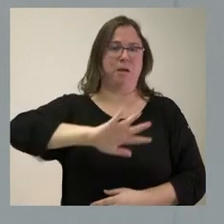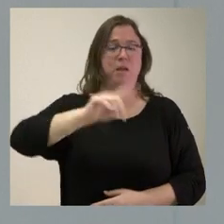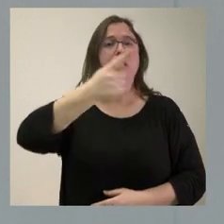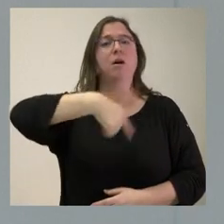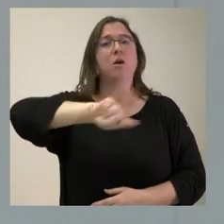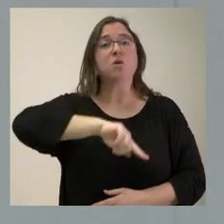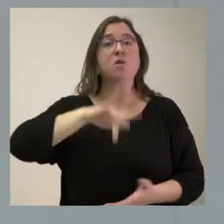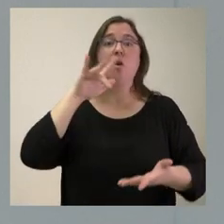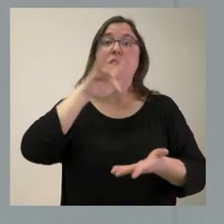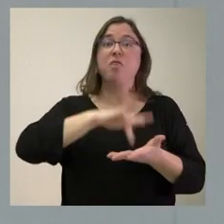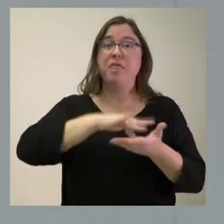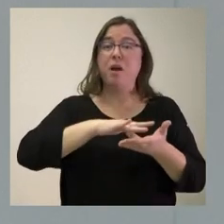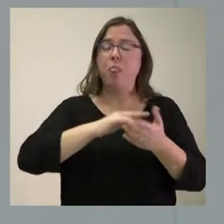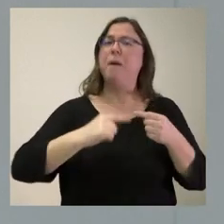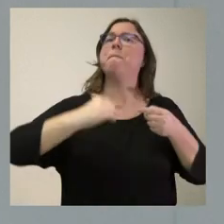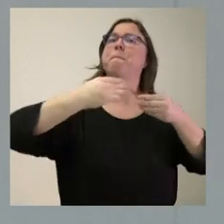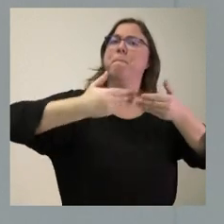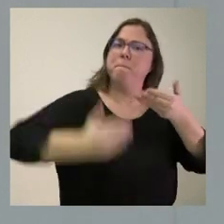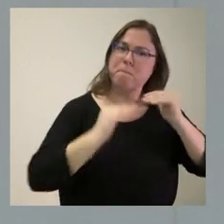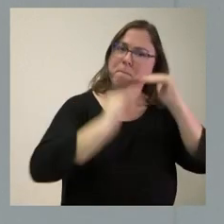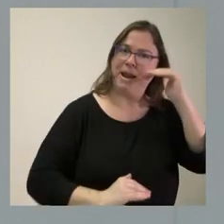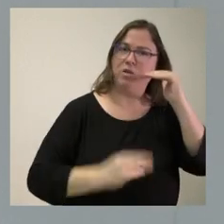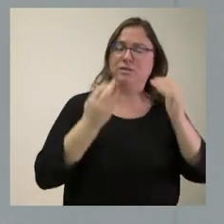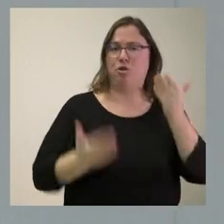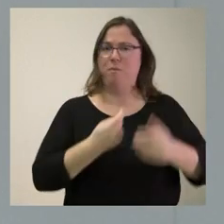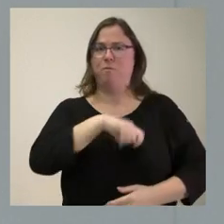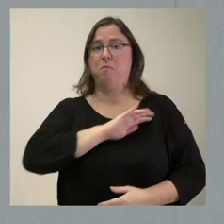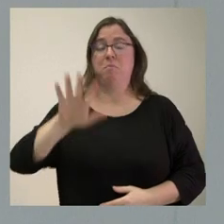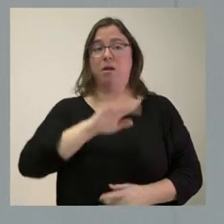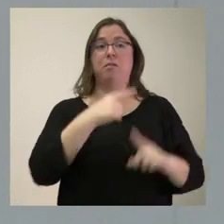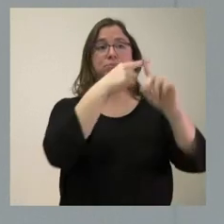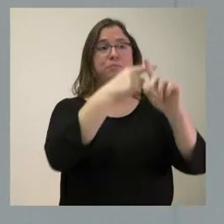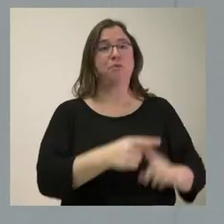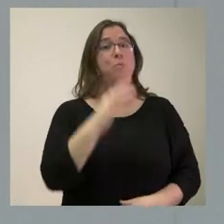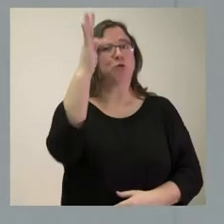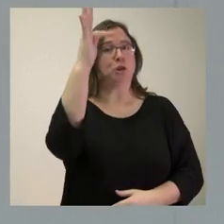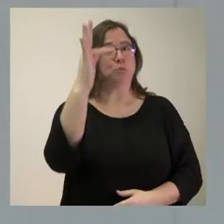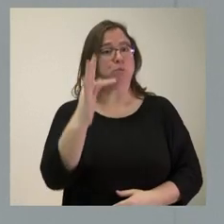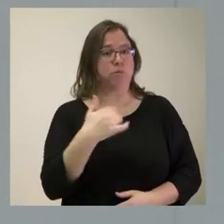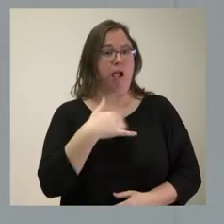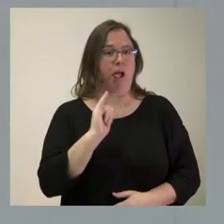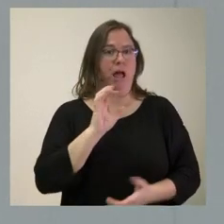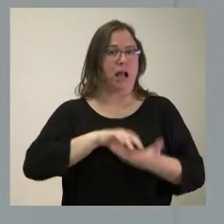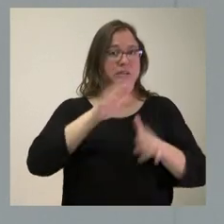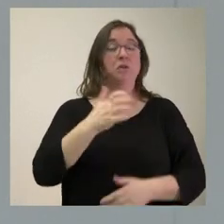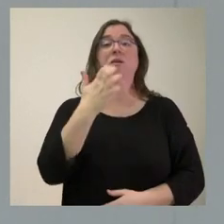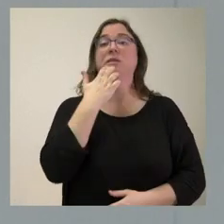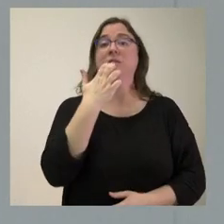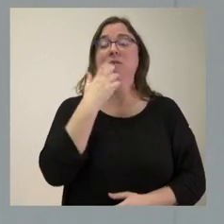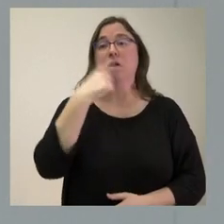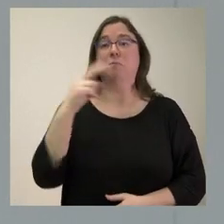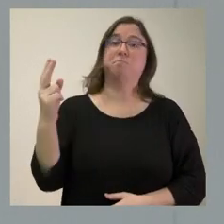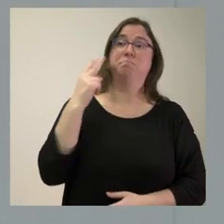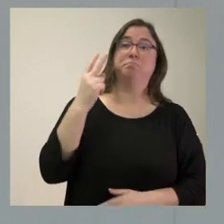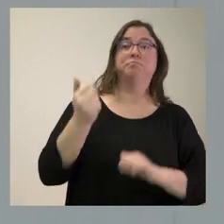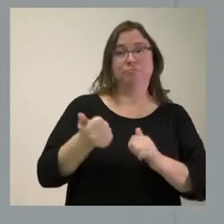endeudamiento que el contexto nacional. Y yo creo que son elementos positivos que aprovecho para que se nos tenga en cuenta,